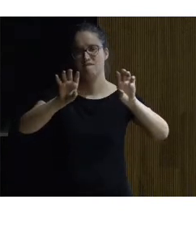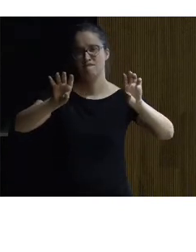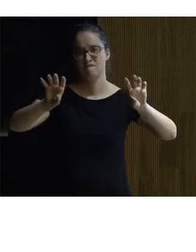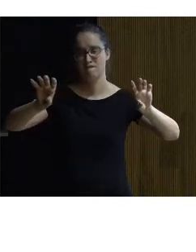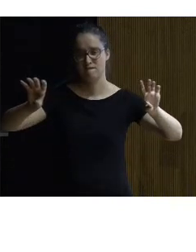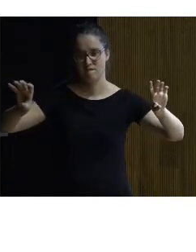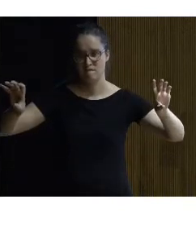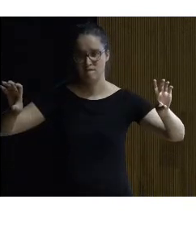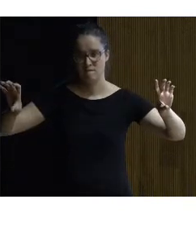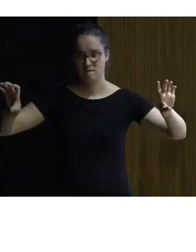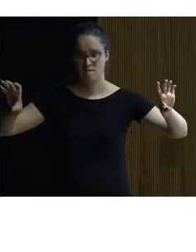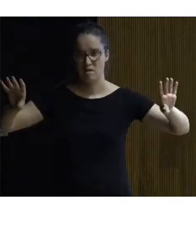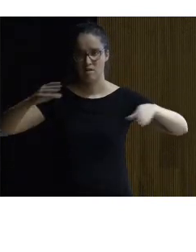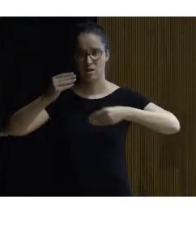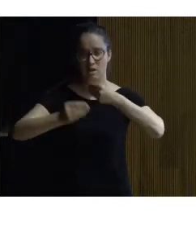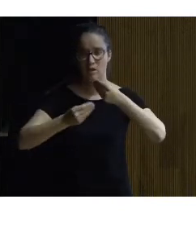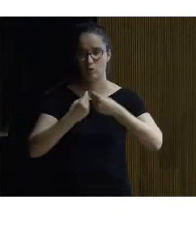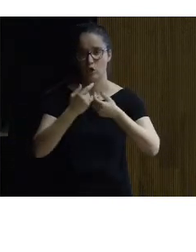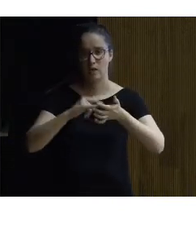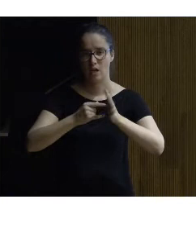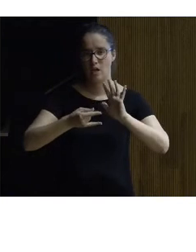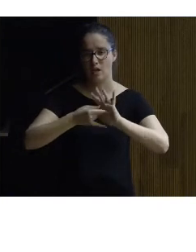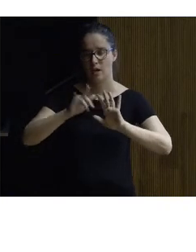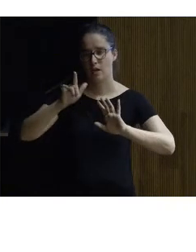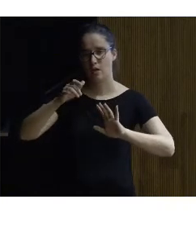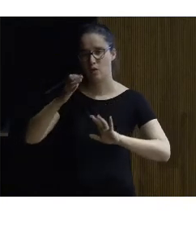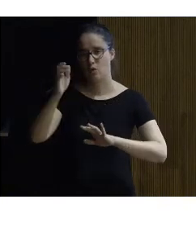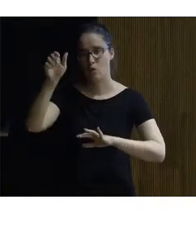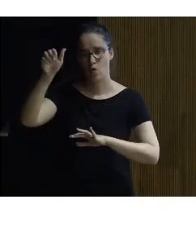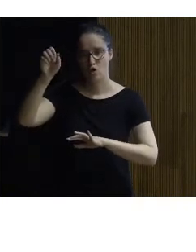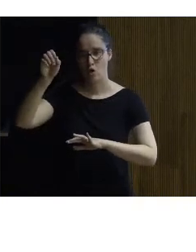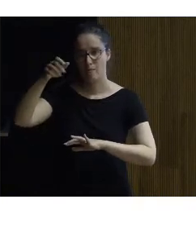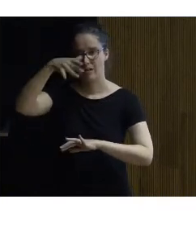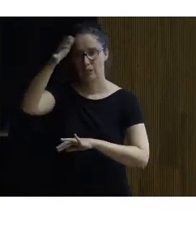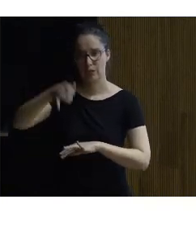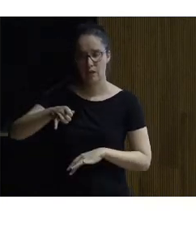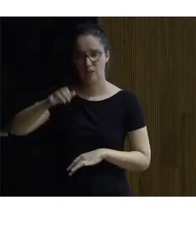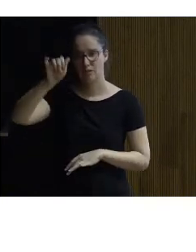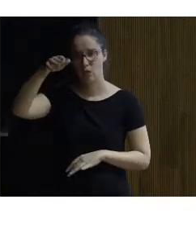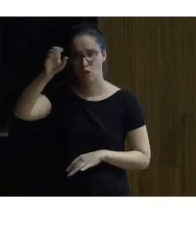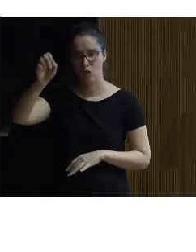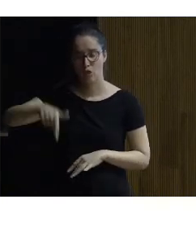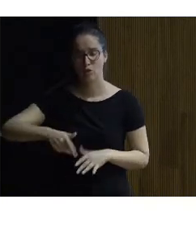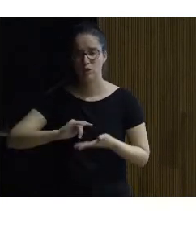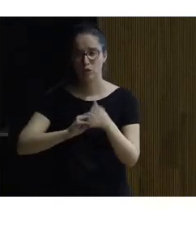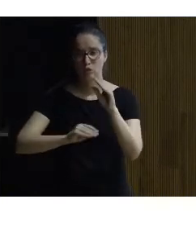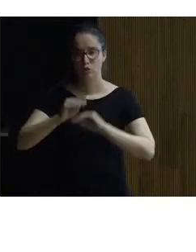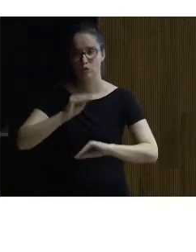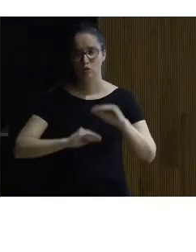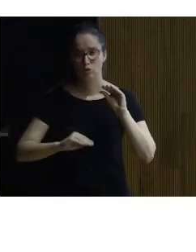el gran ingeniero Julio Martínez Carzón y se resolvió pues